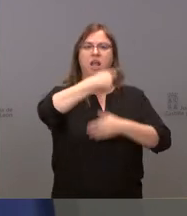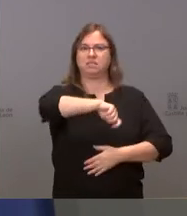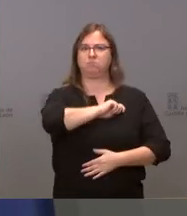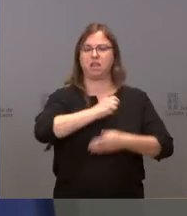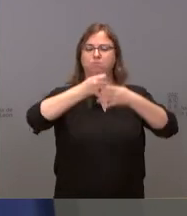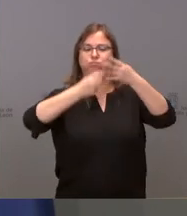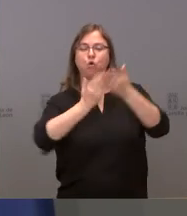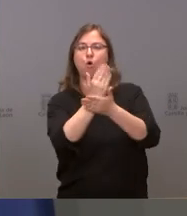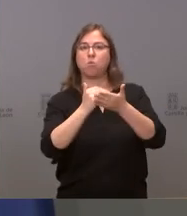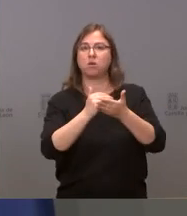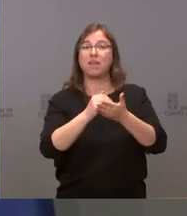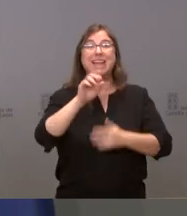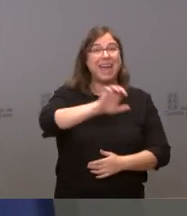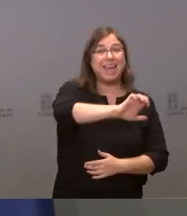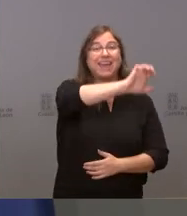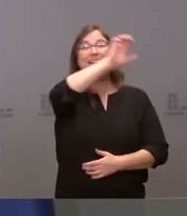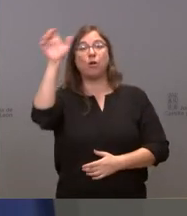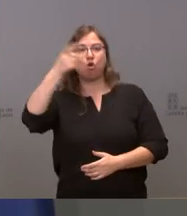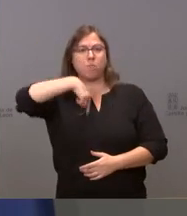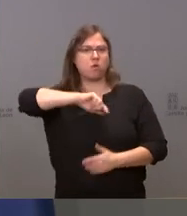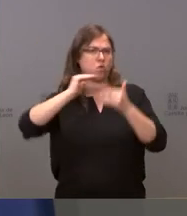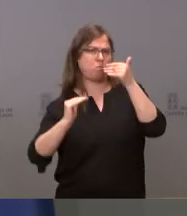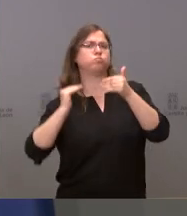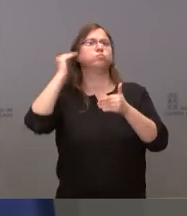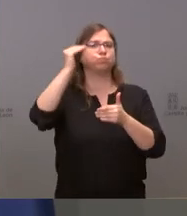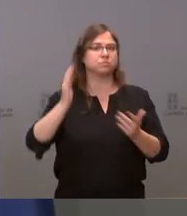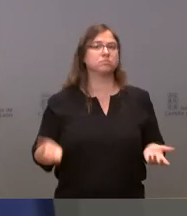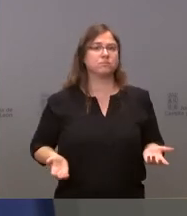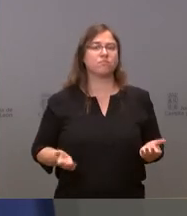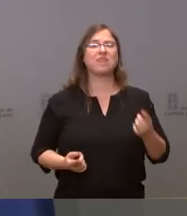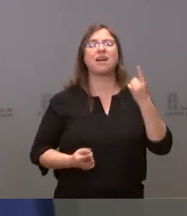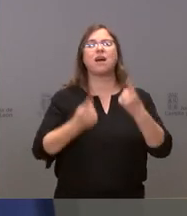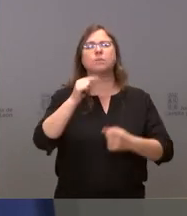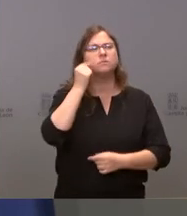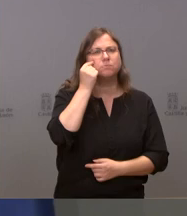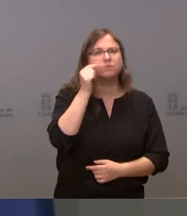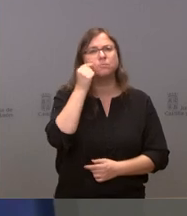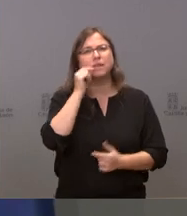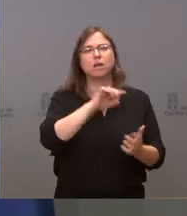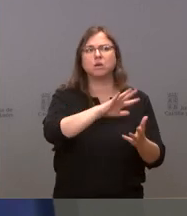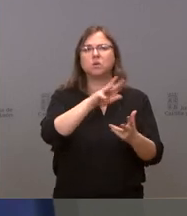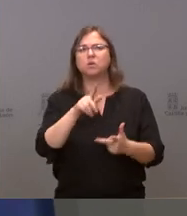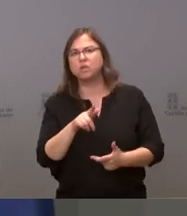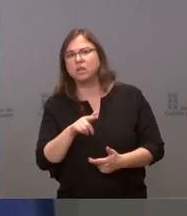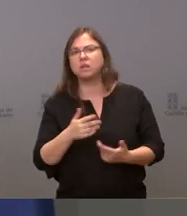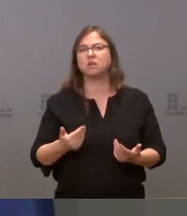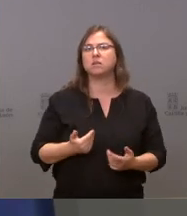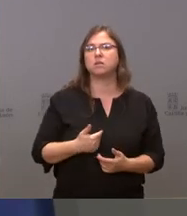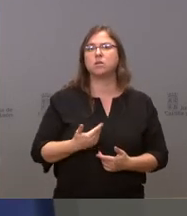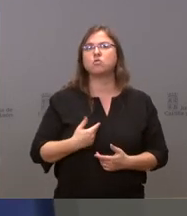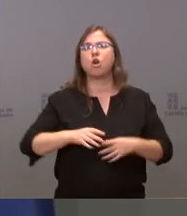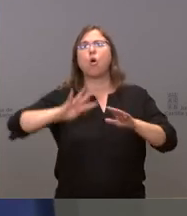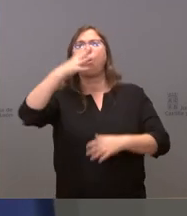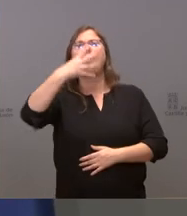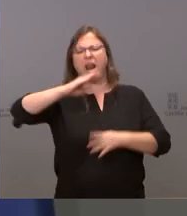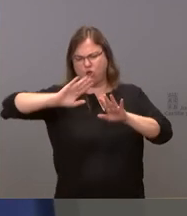en toda Europa, en esta comunidad. A veces uno oye noticias o lee cosas y dice, bueno, ustedes van los cuartos por la cola. Pues yo no